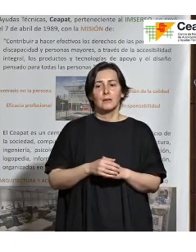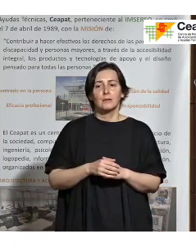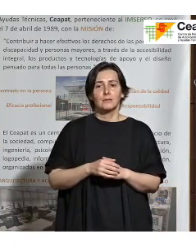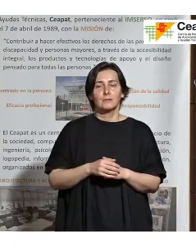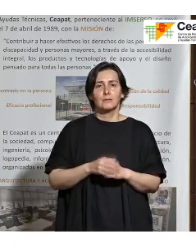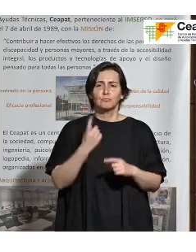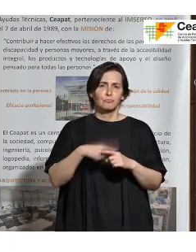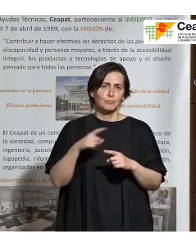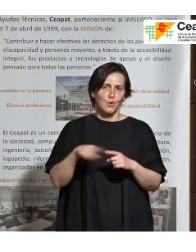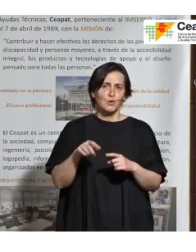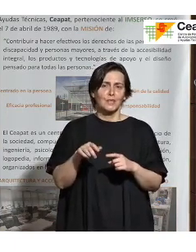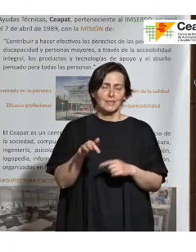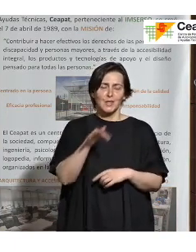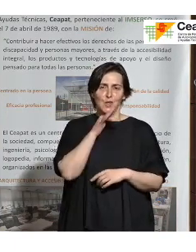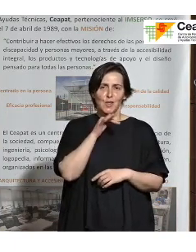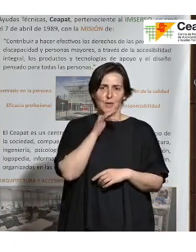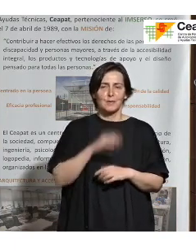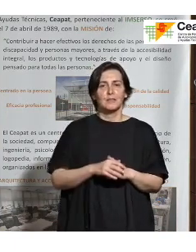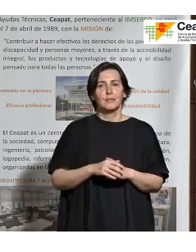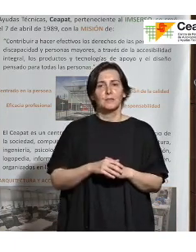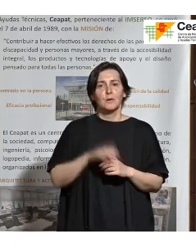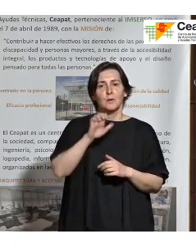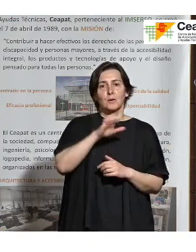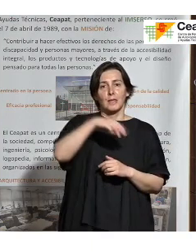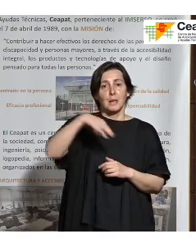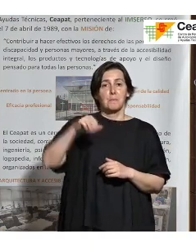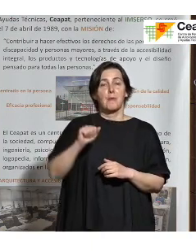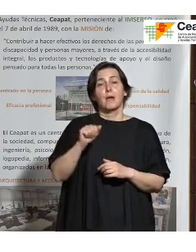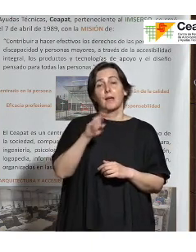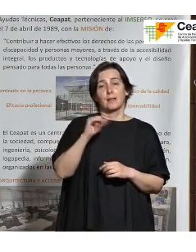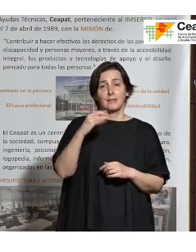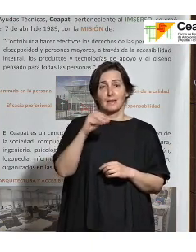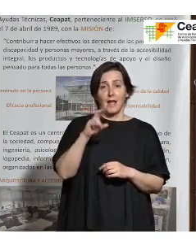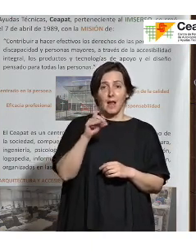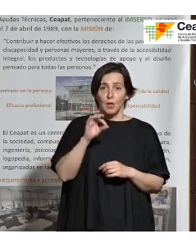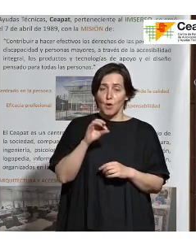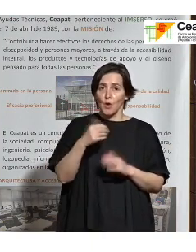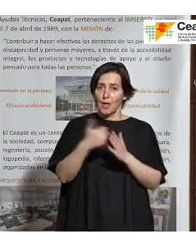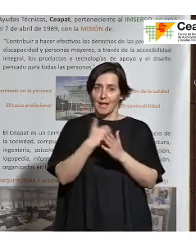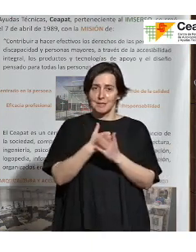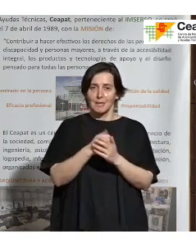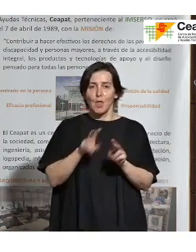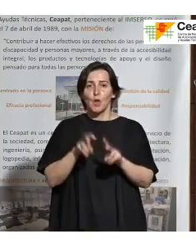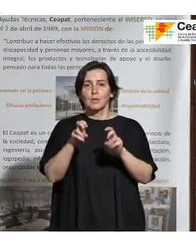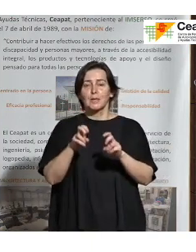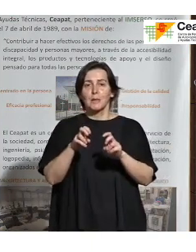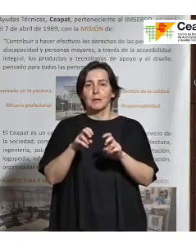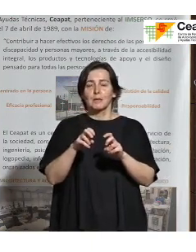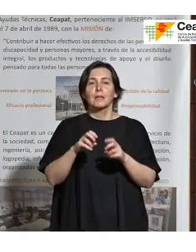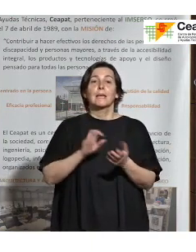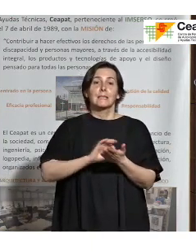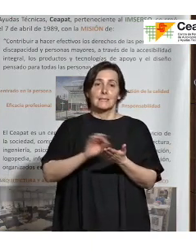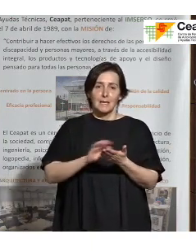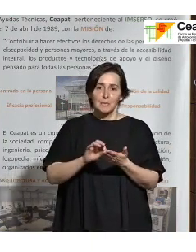pendientes como nos han explicado tanto Emma como Ricardo desde la parte de provisión del servicio